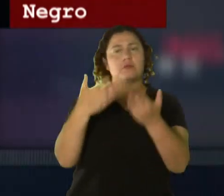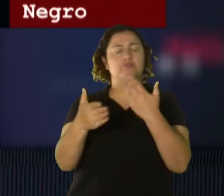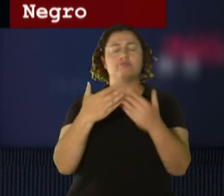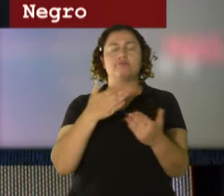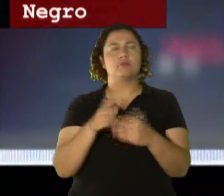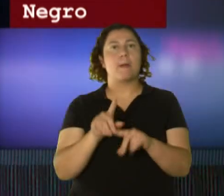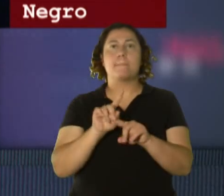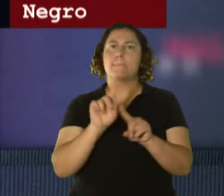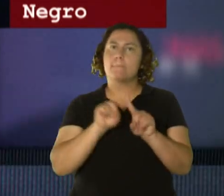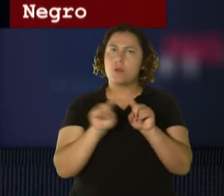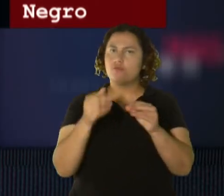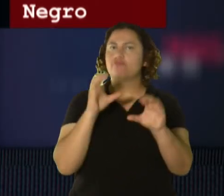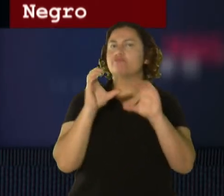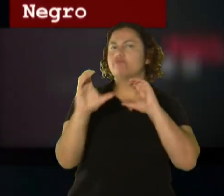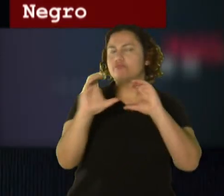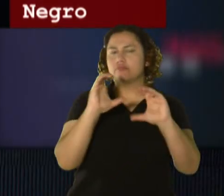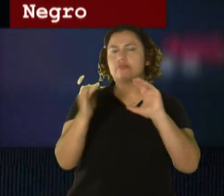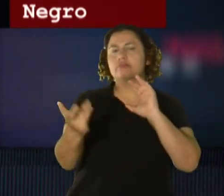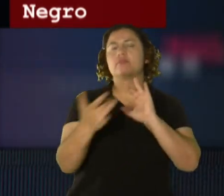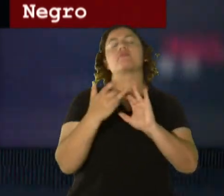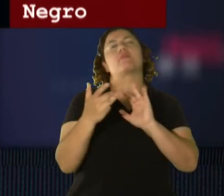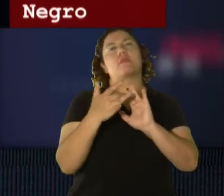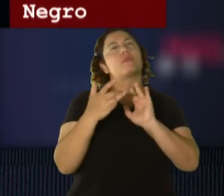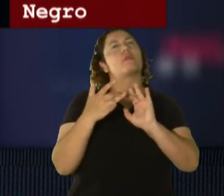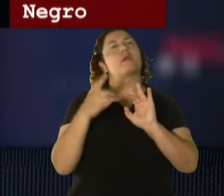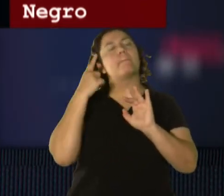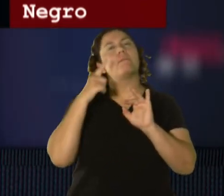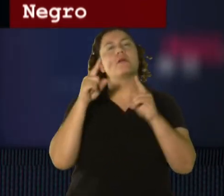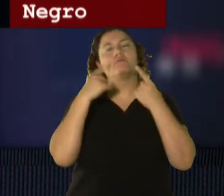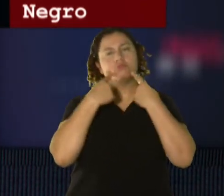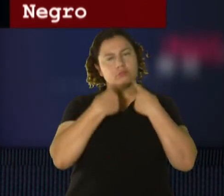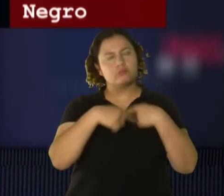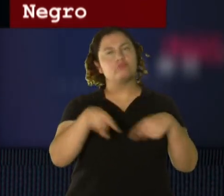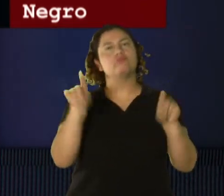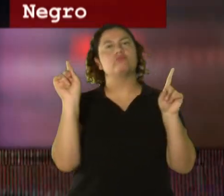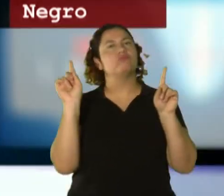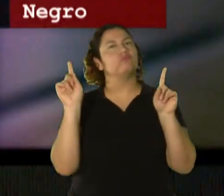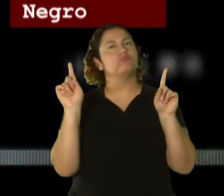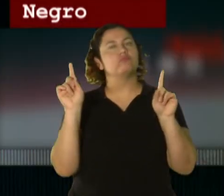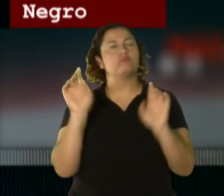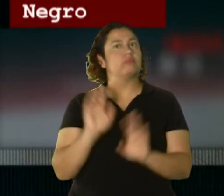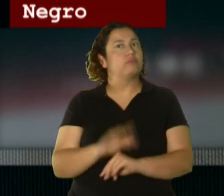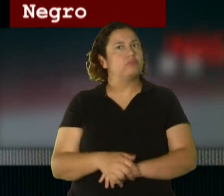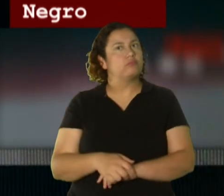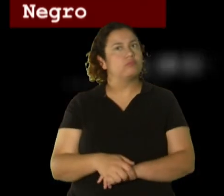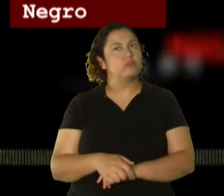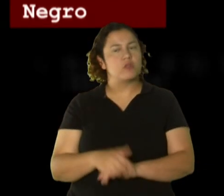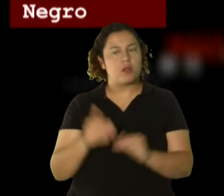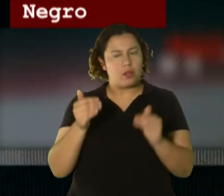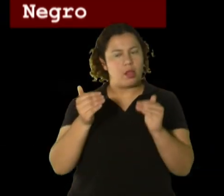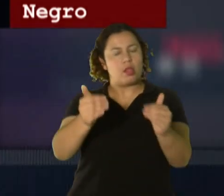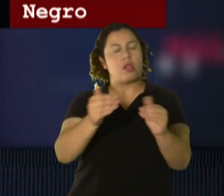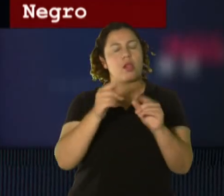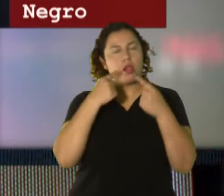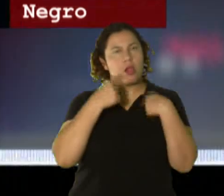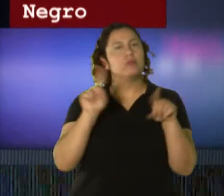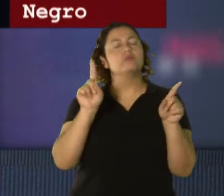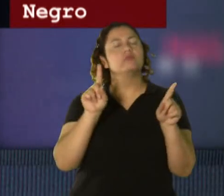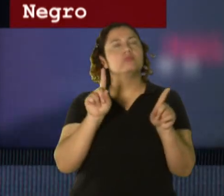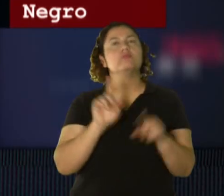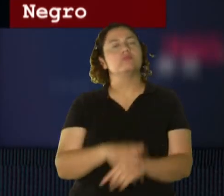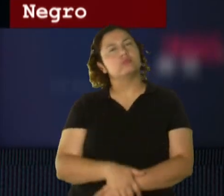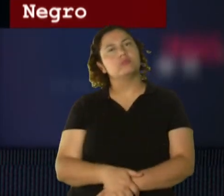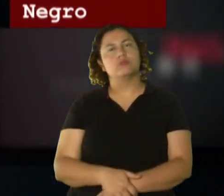comunícate, comunícate para que se logre, pues, tu entrega, y